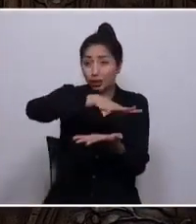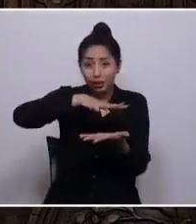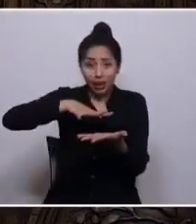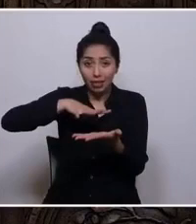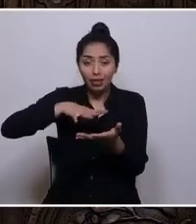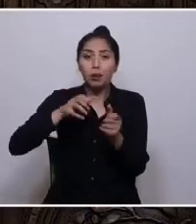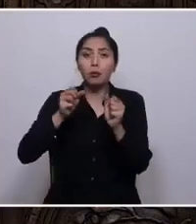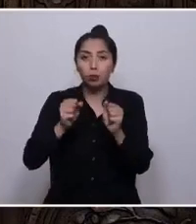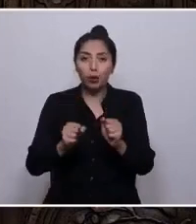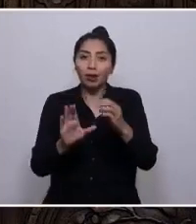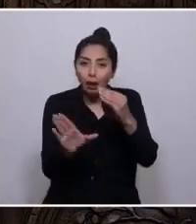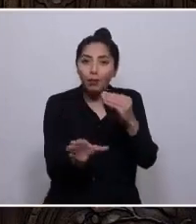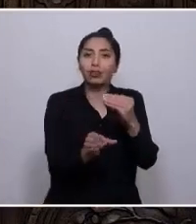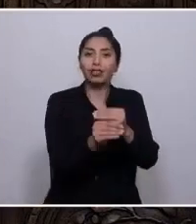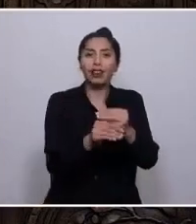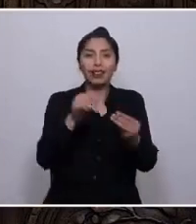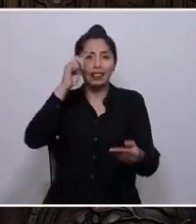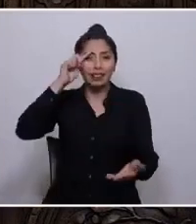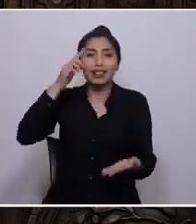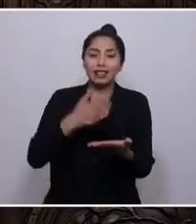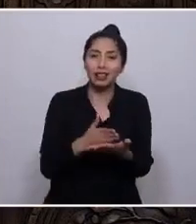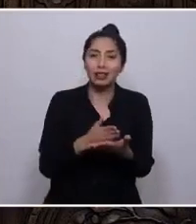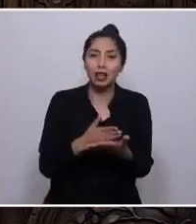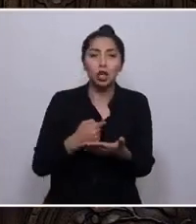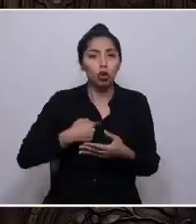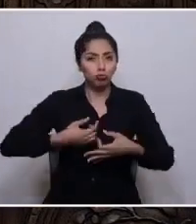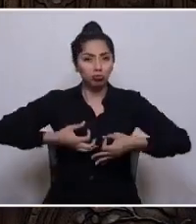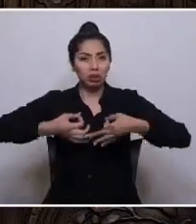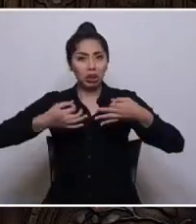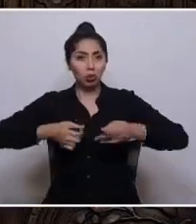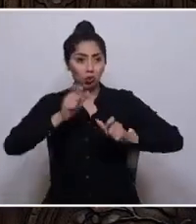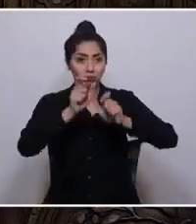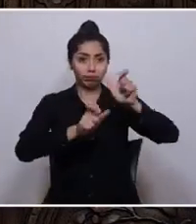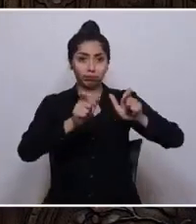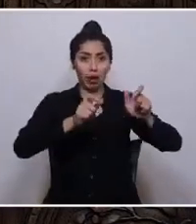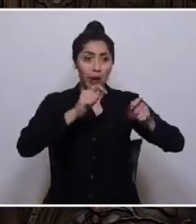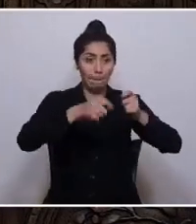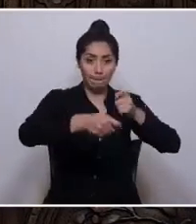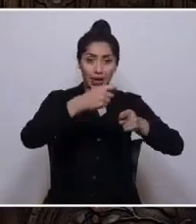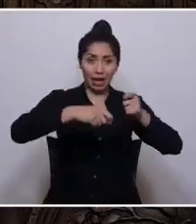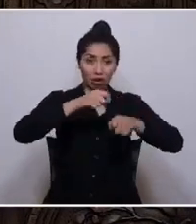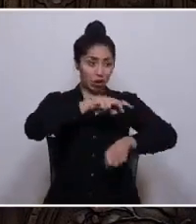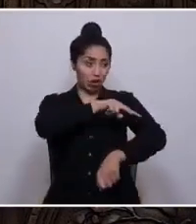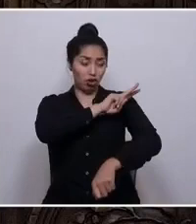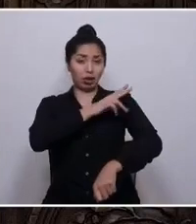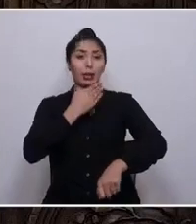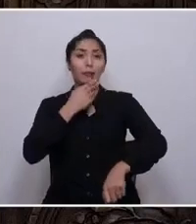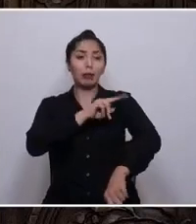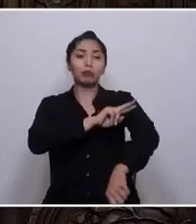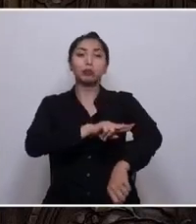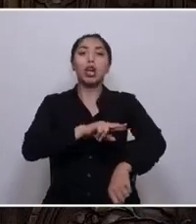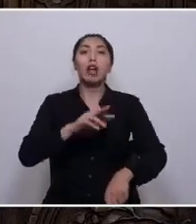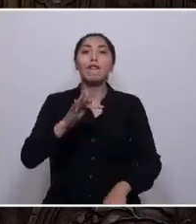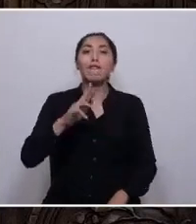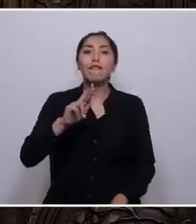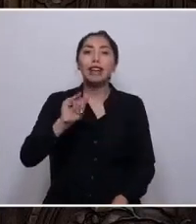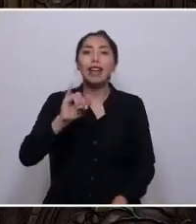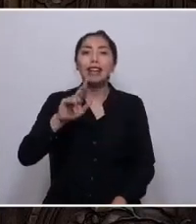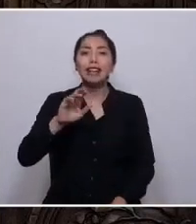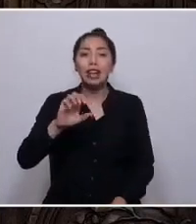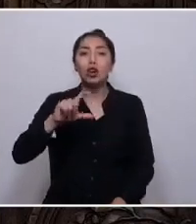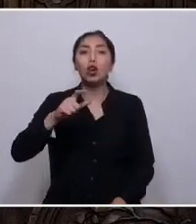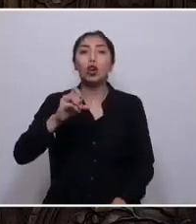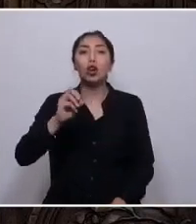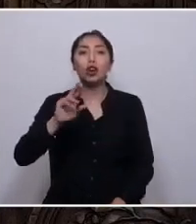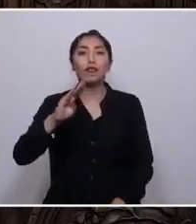y aportar. Estoy seguro de que los pescadores de Volten, los habitantes de Freire y Gordea tienen mucho que decir en las audiencias